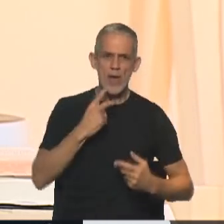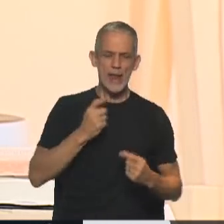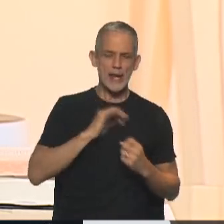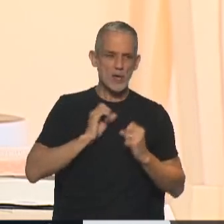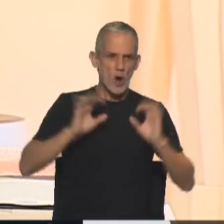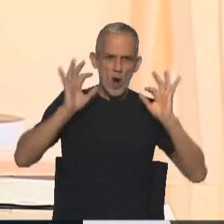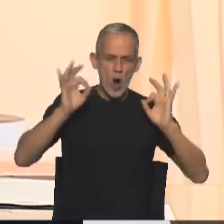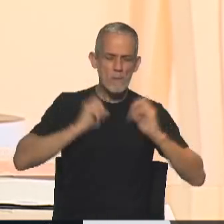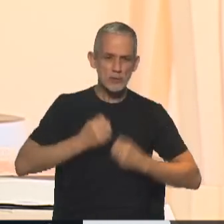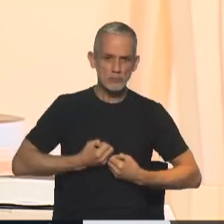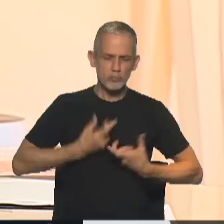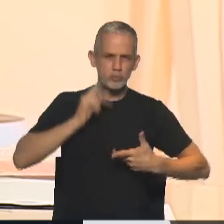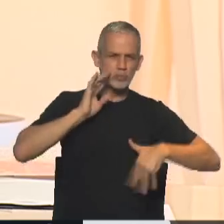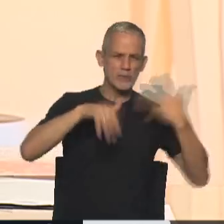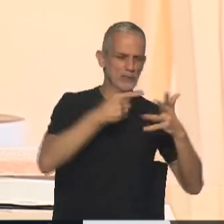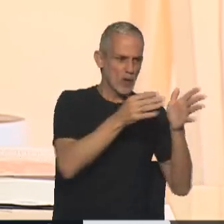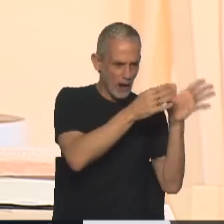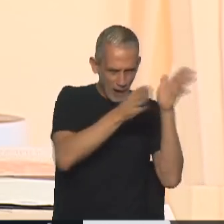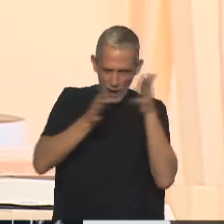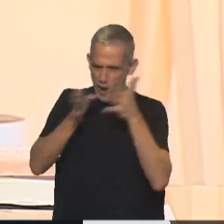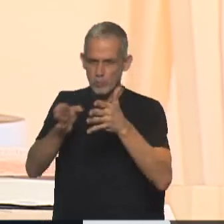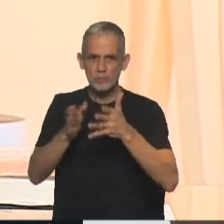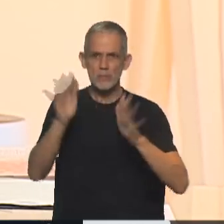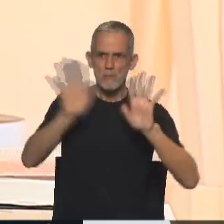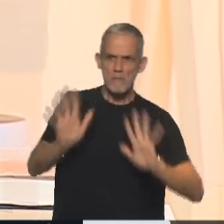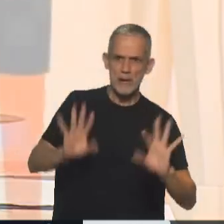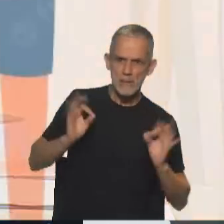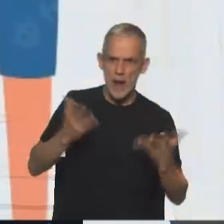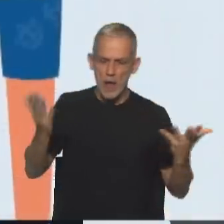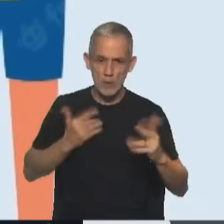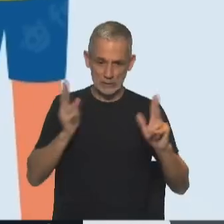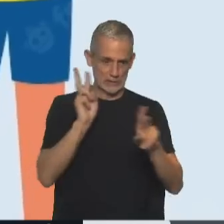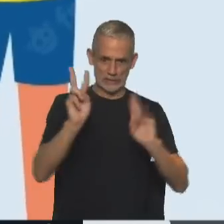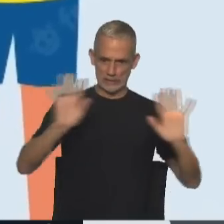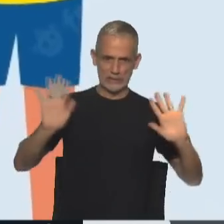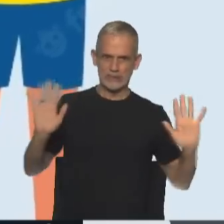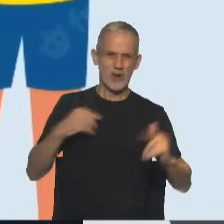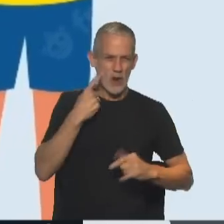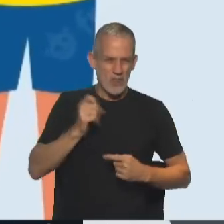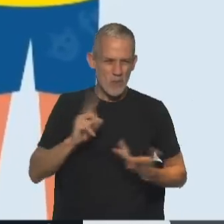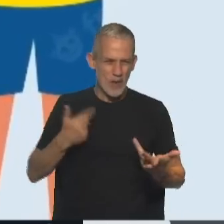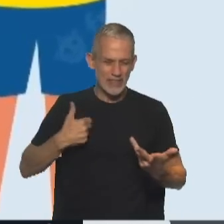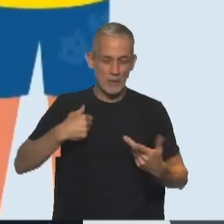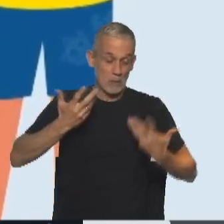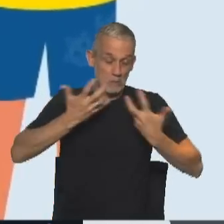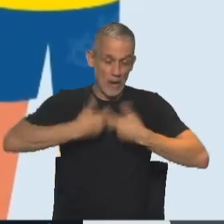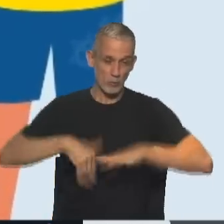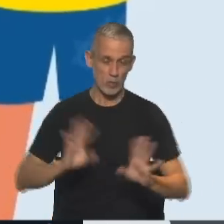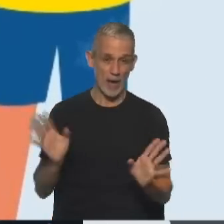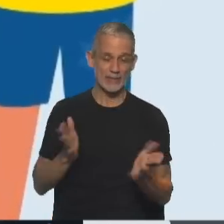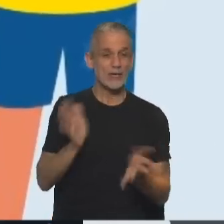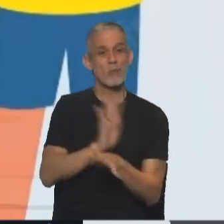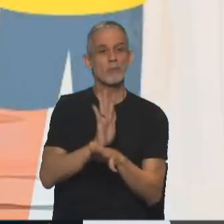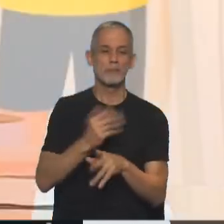libidinal está como en guardia, como protegiéndose, aunque no nos demos cuenta. Yo diría que hay un